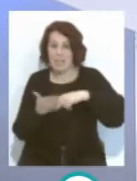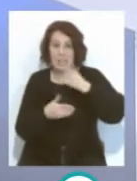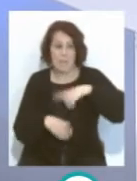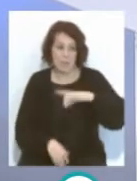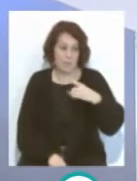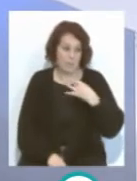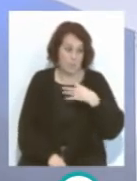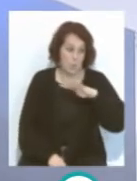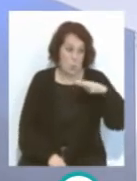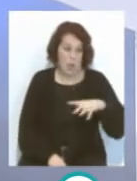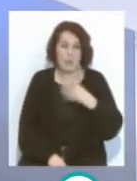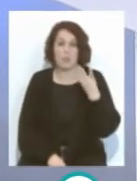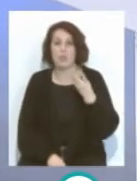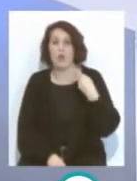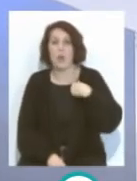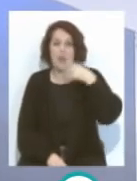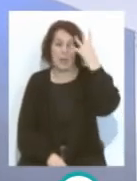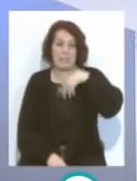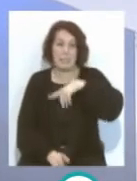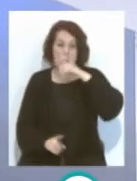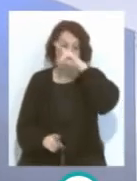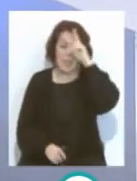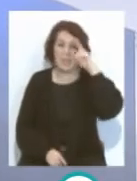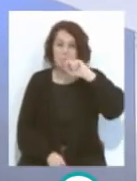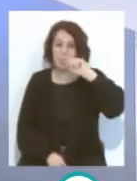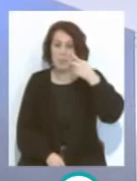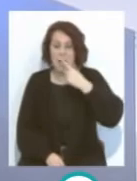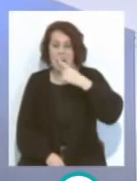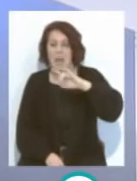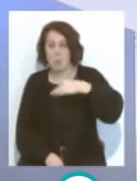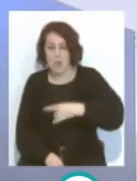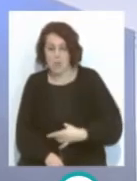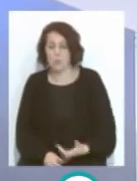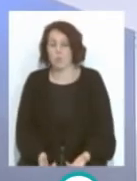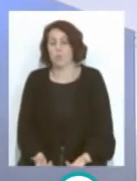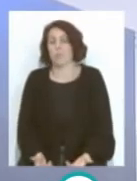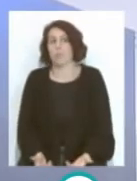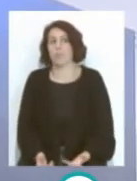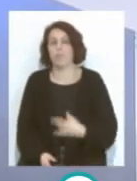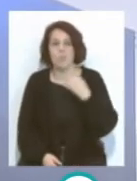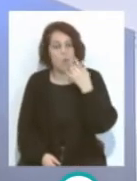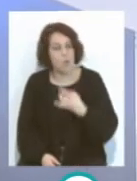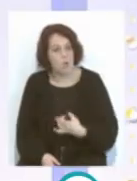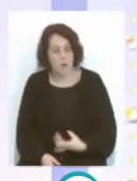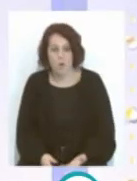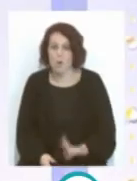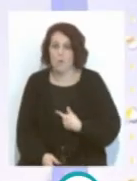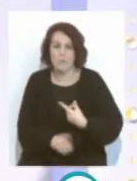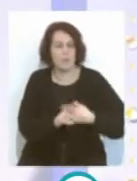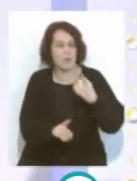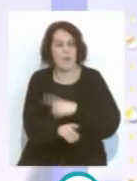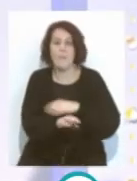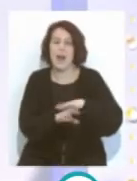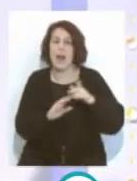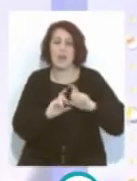cuatro, cuatro del Atlético de Madrid en la primera vuelta, o sea, son muchos goles los que está encajando, demasiado para